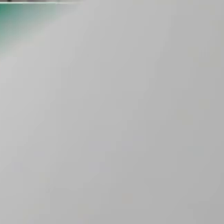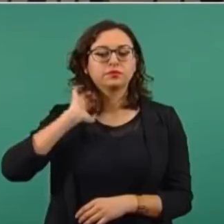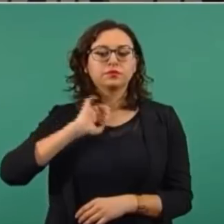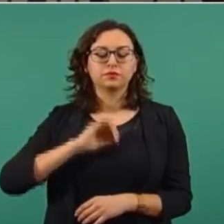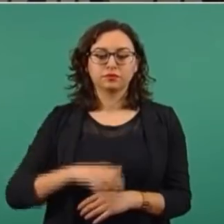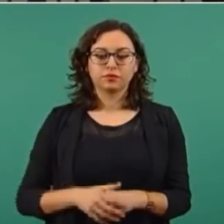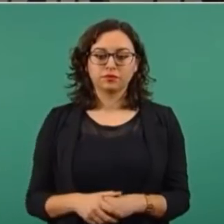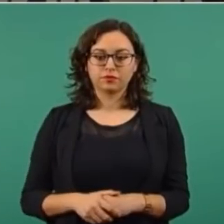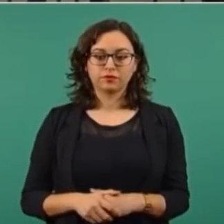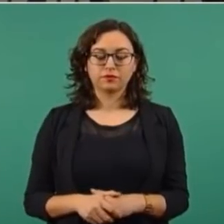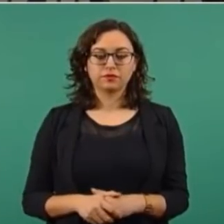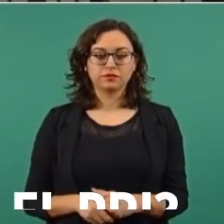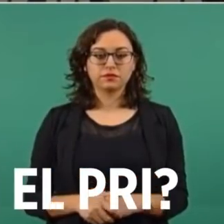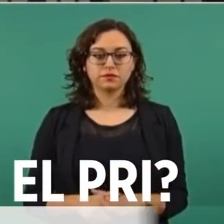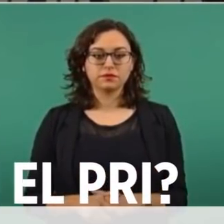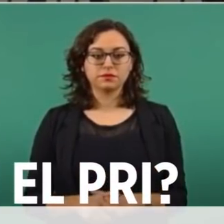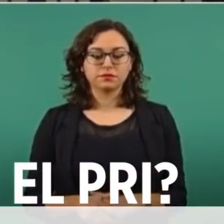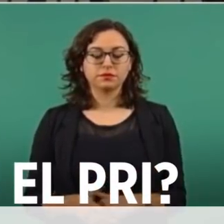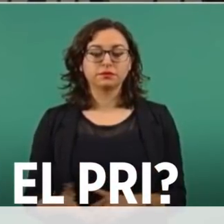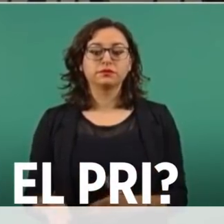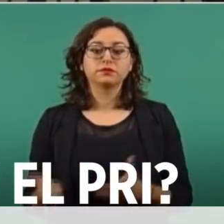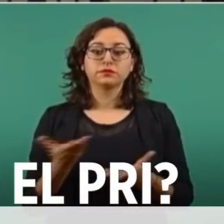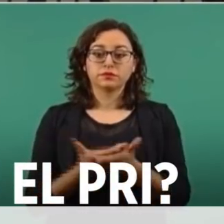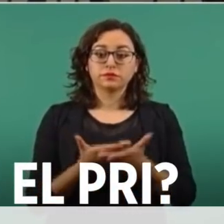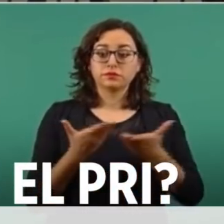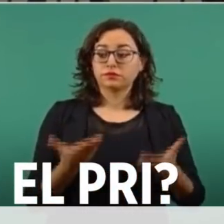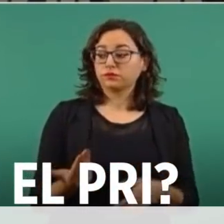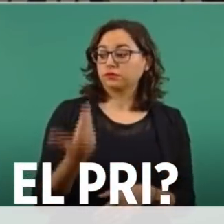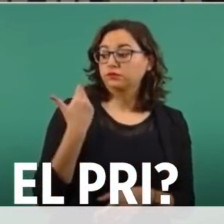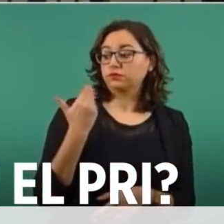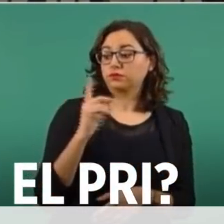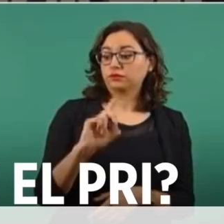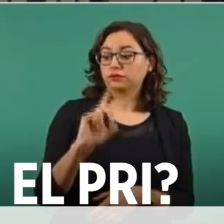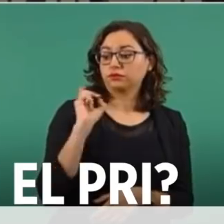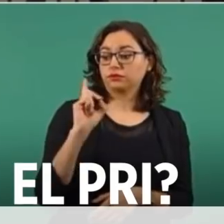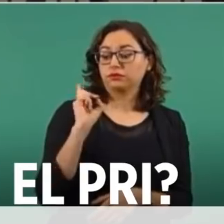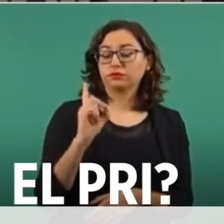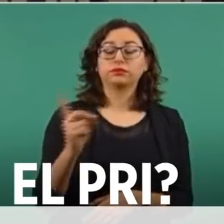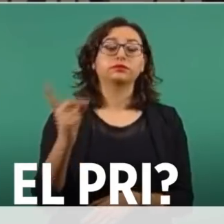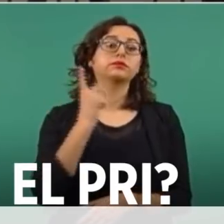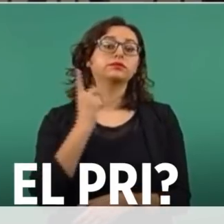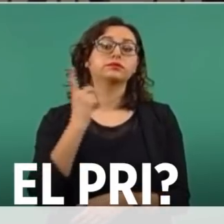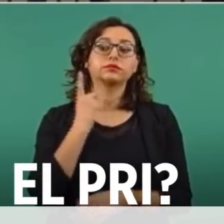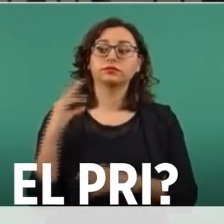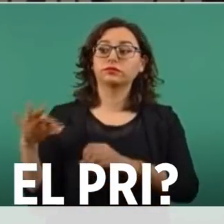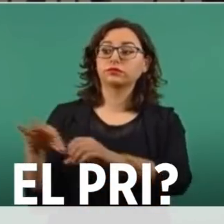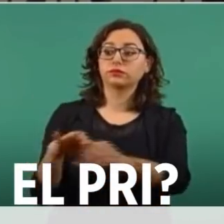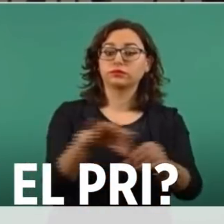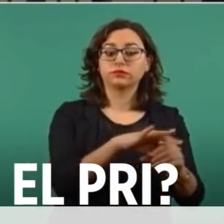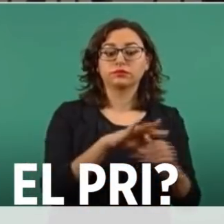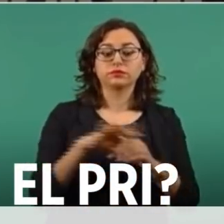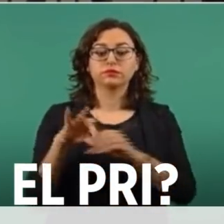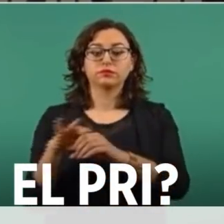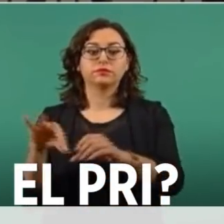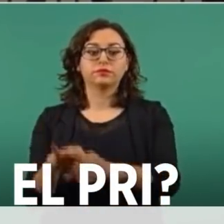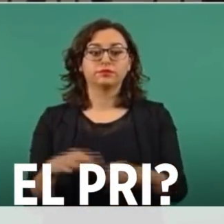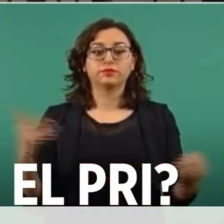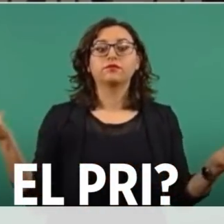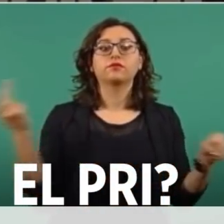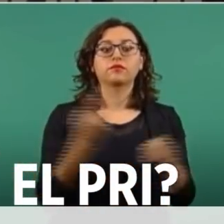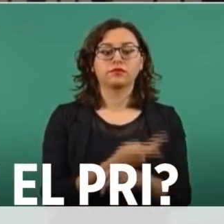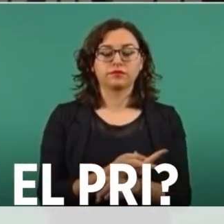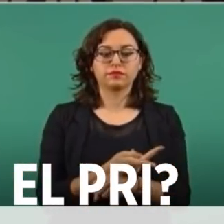Esto es lo que sucedió en la renovación de la Cámara de